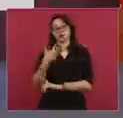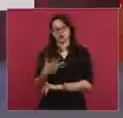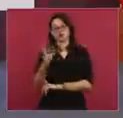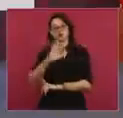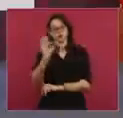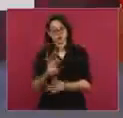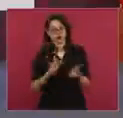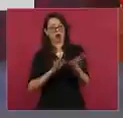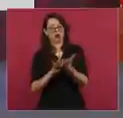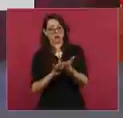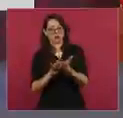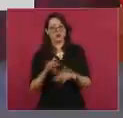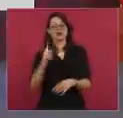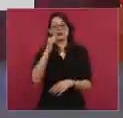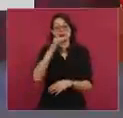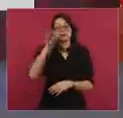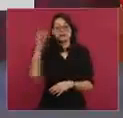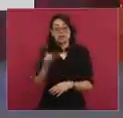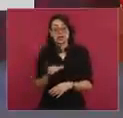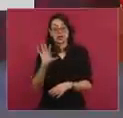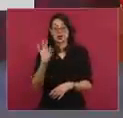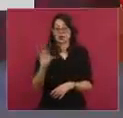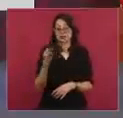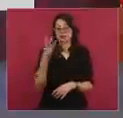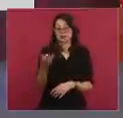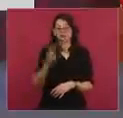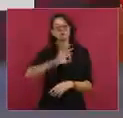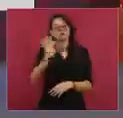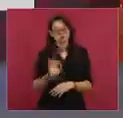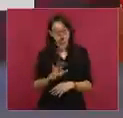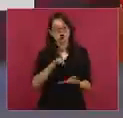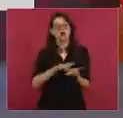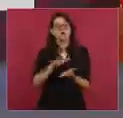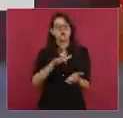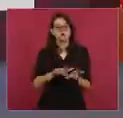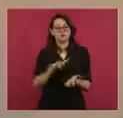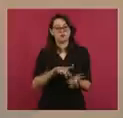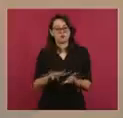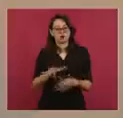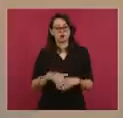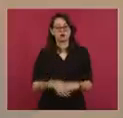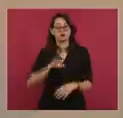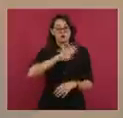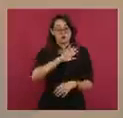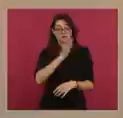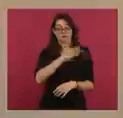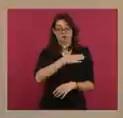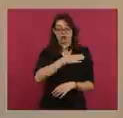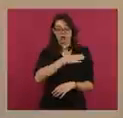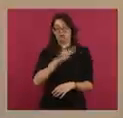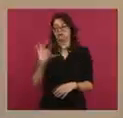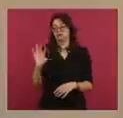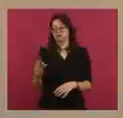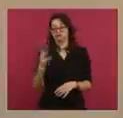y Giorgia Meloni, de Italia, con el 43% de aprobación. Pedro Sánchez, el presidente de España, con el